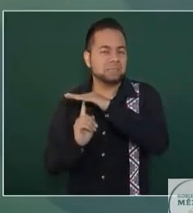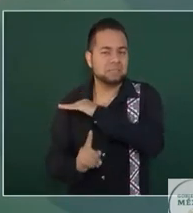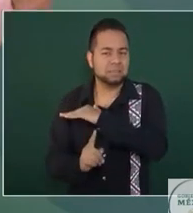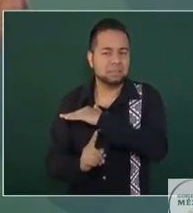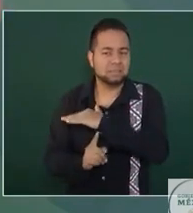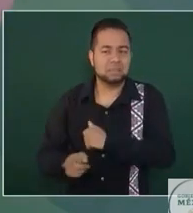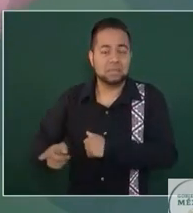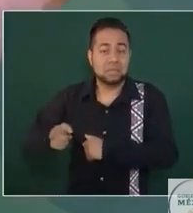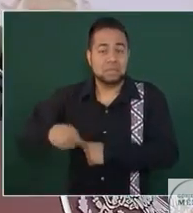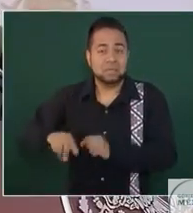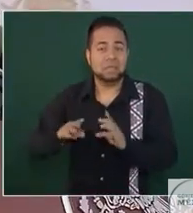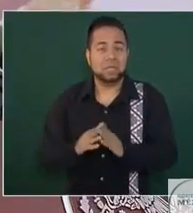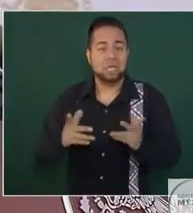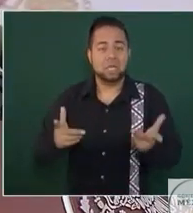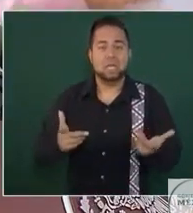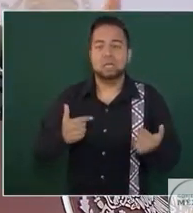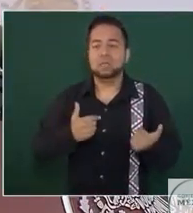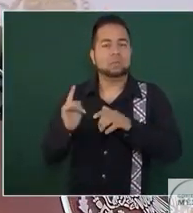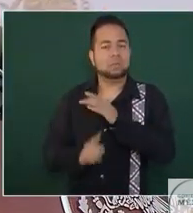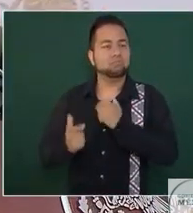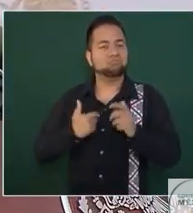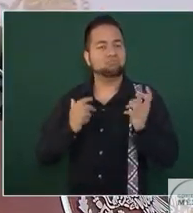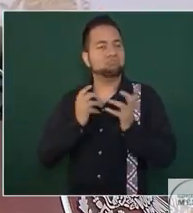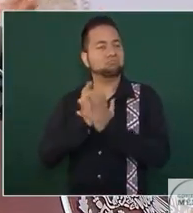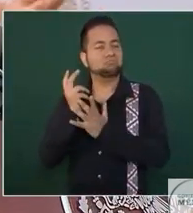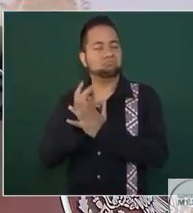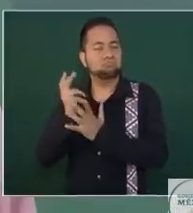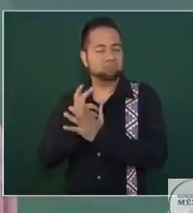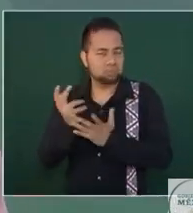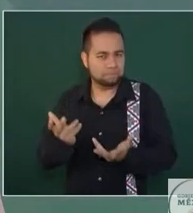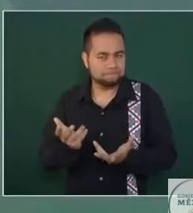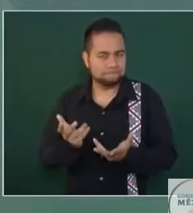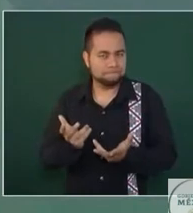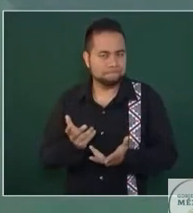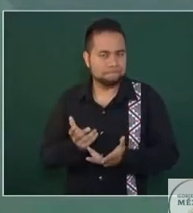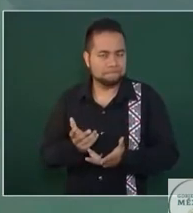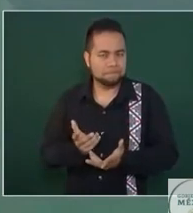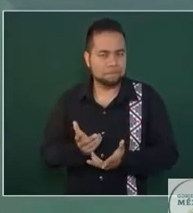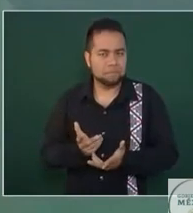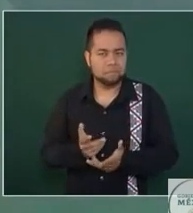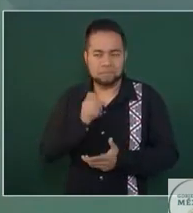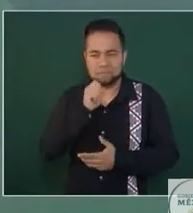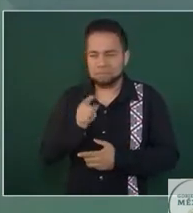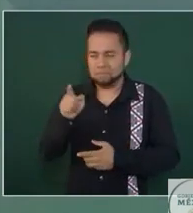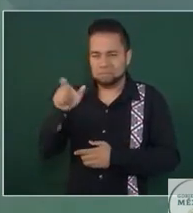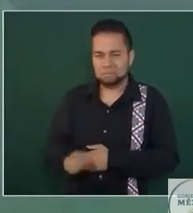ellos están sacando raja con eso y de manera demagógica